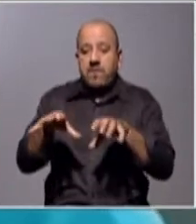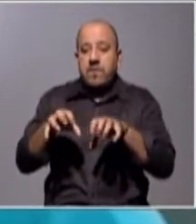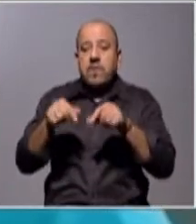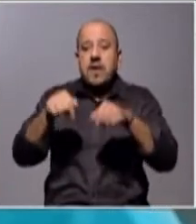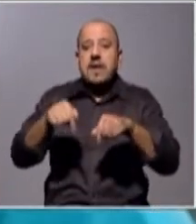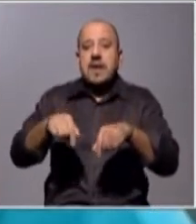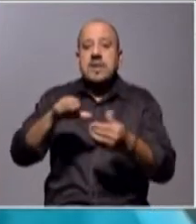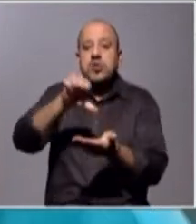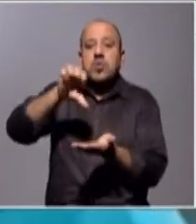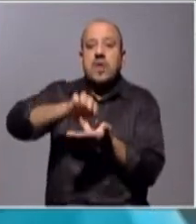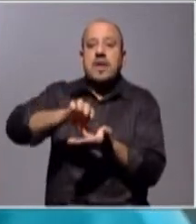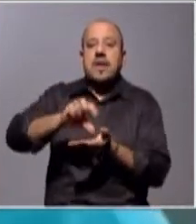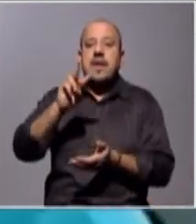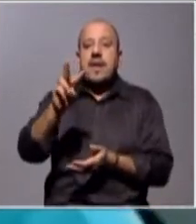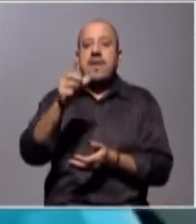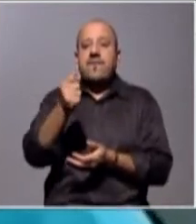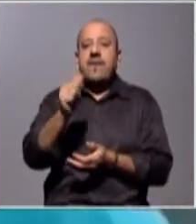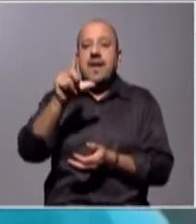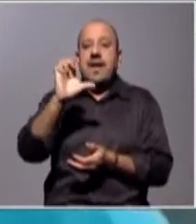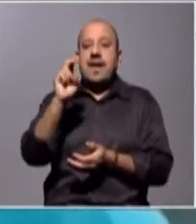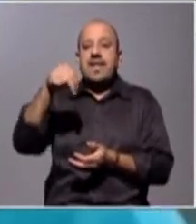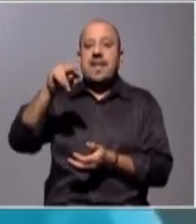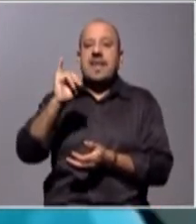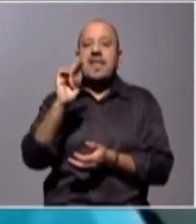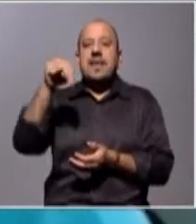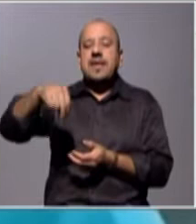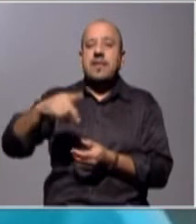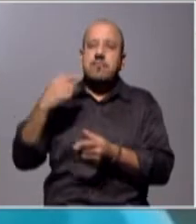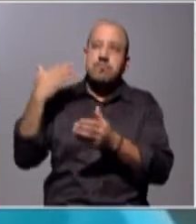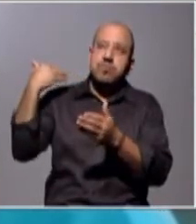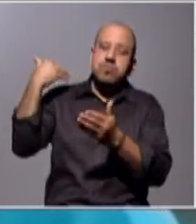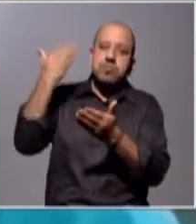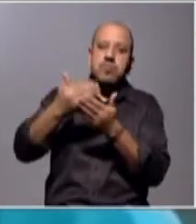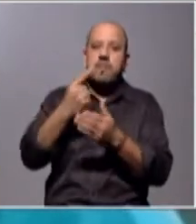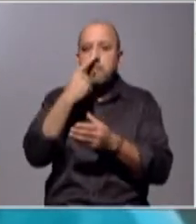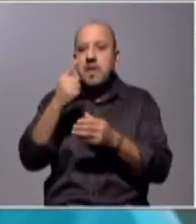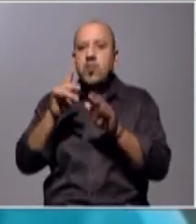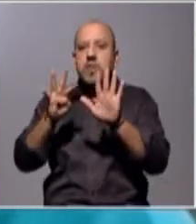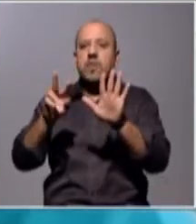el 5 de junio de 1989, el Día del Medio Ambiente.